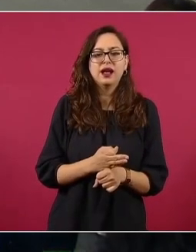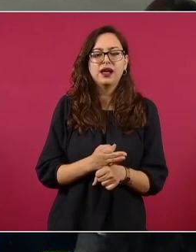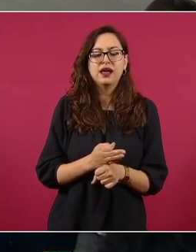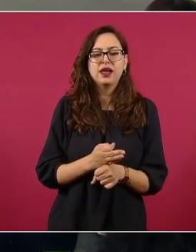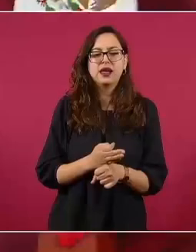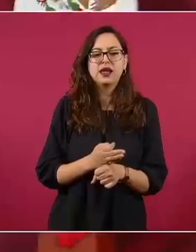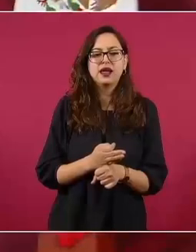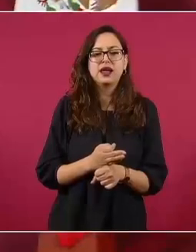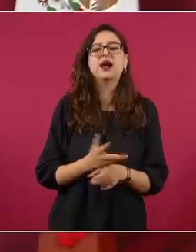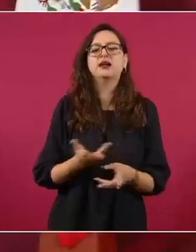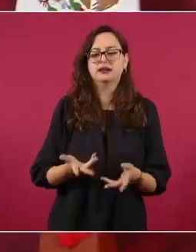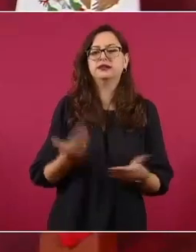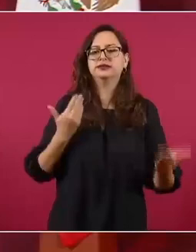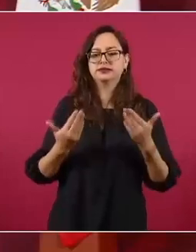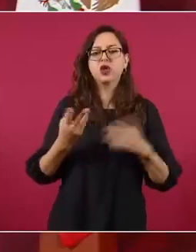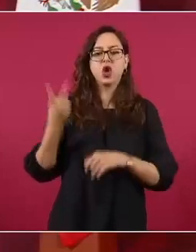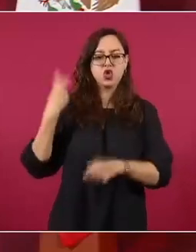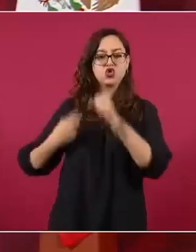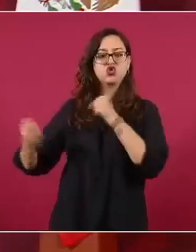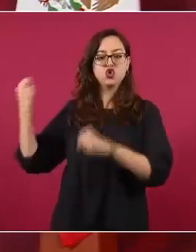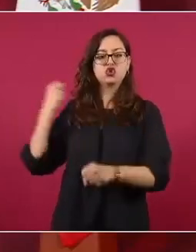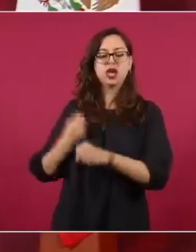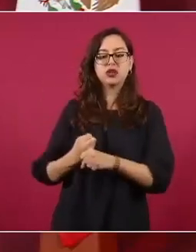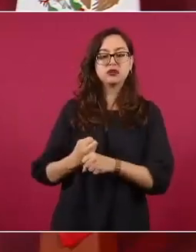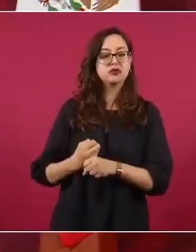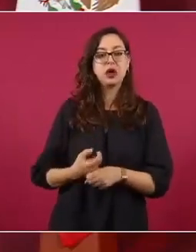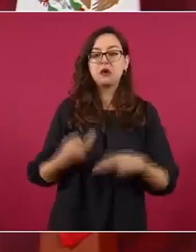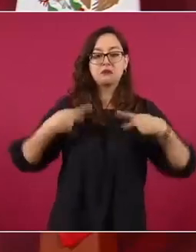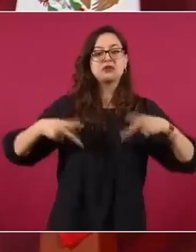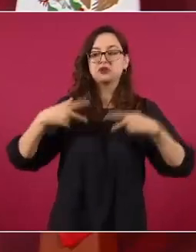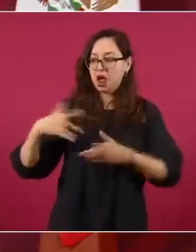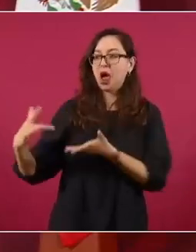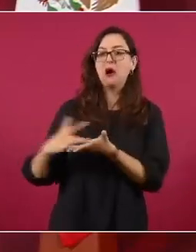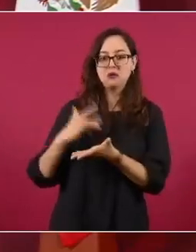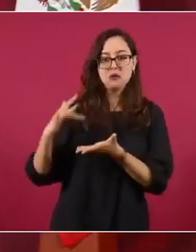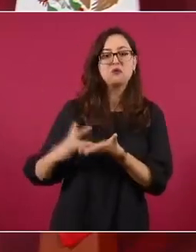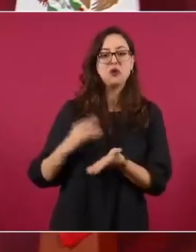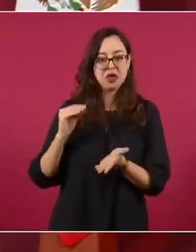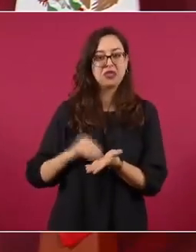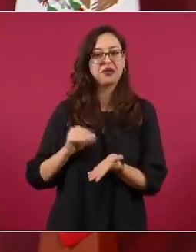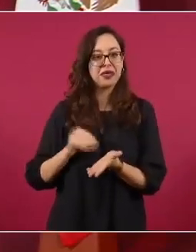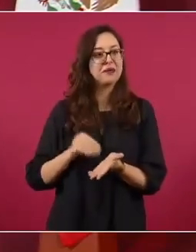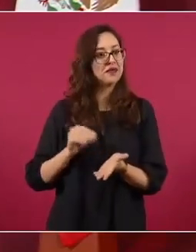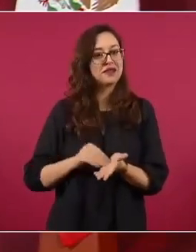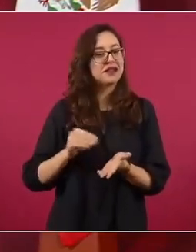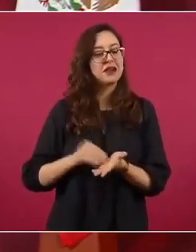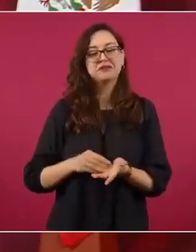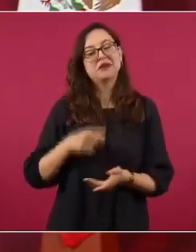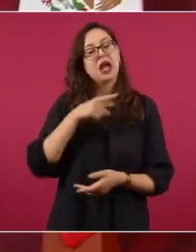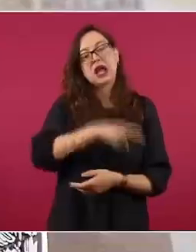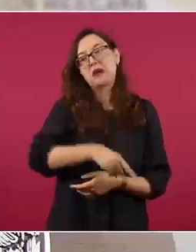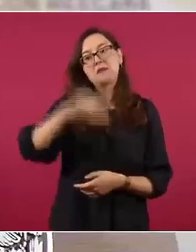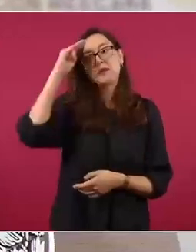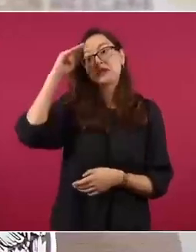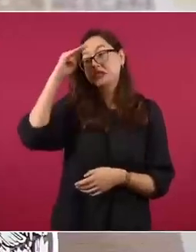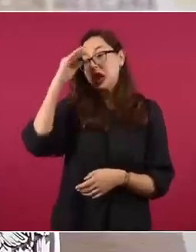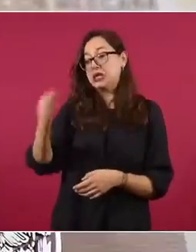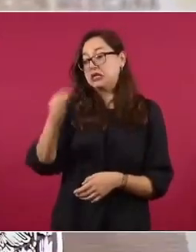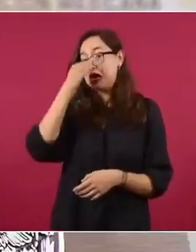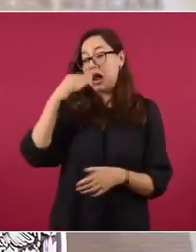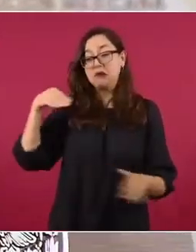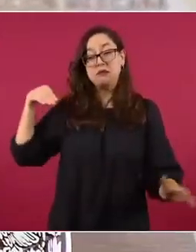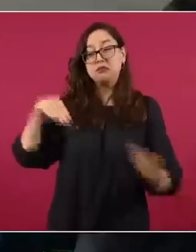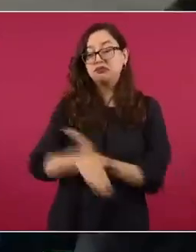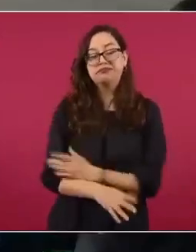Hace dos años, ya tardamos, ya no se le cumplió su pronóstico, pero síguele.